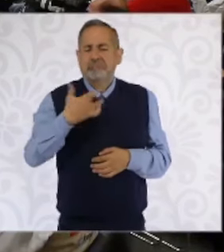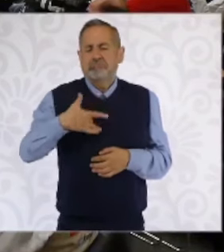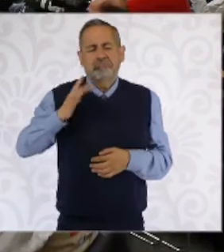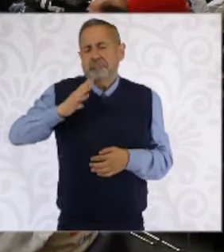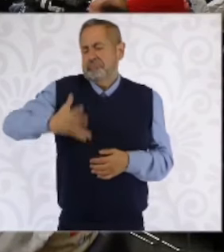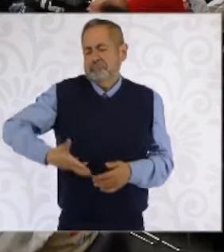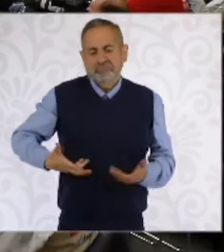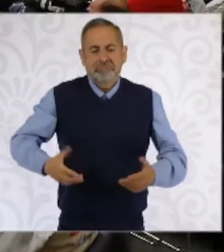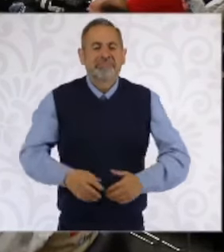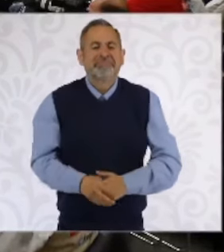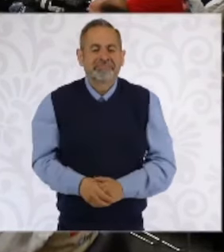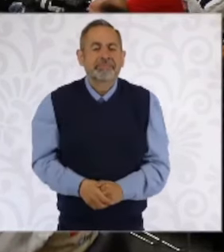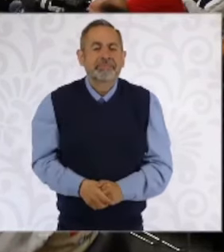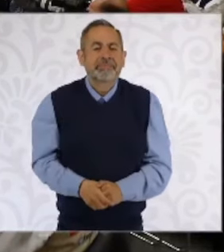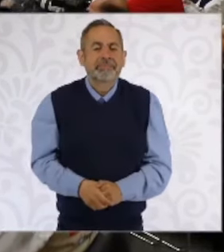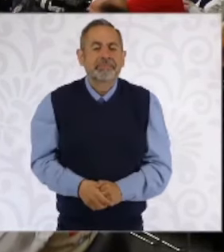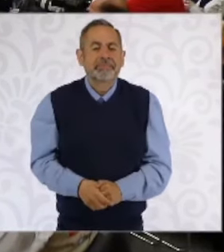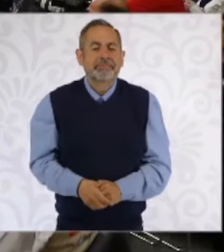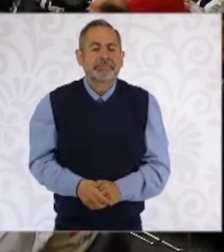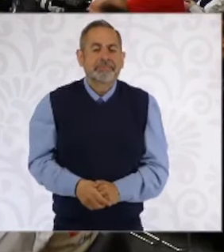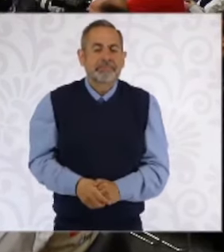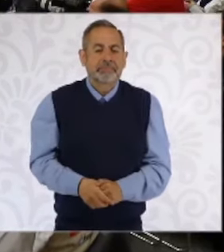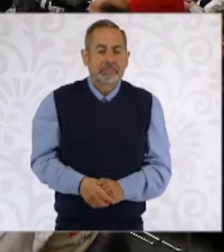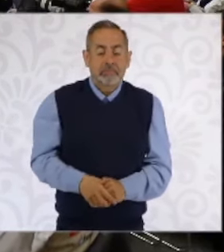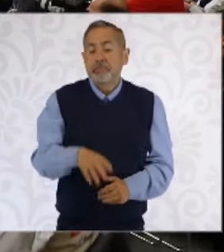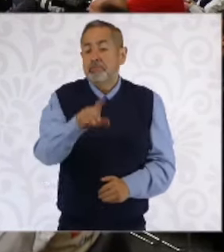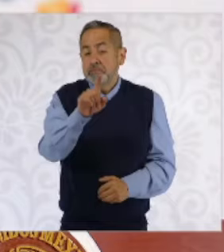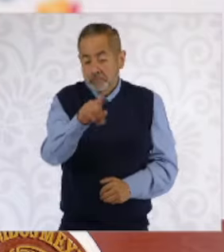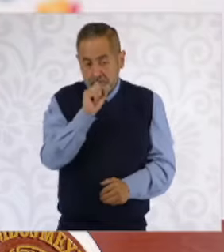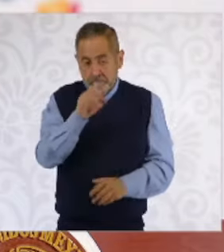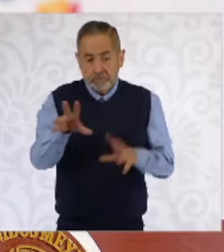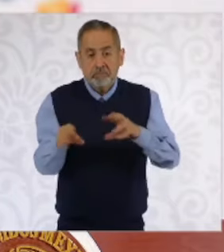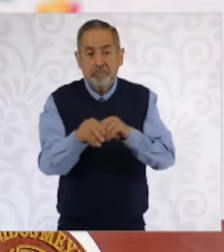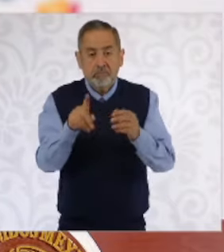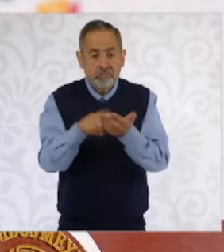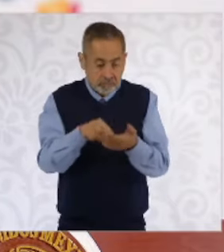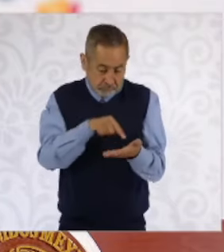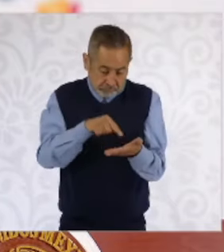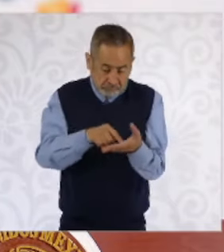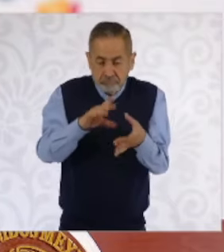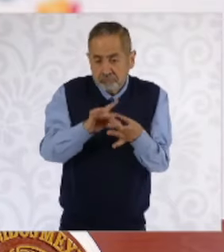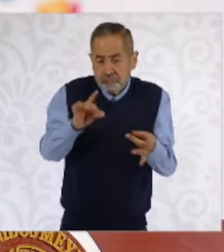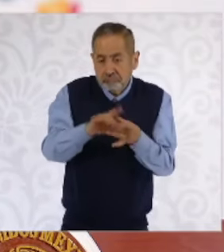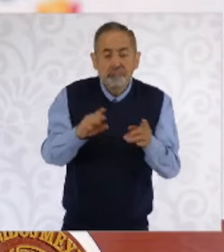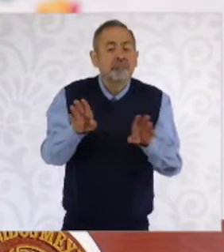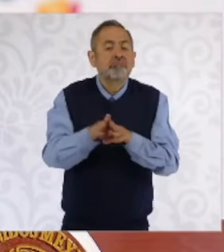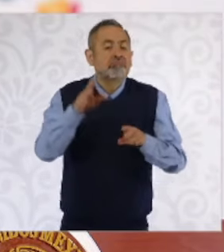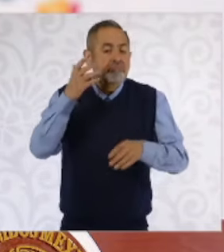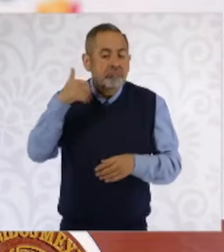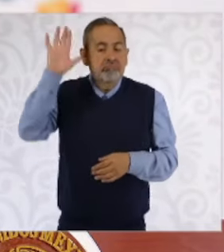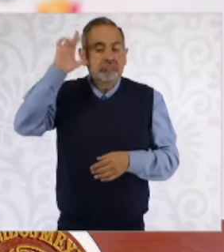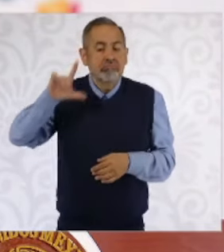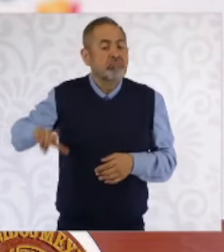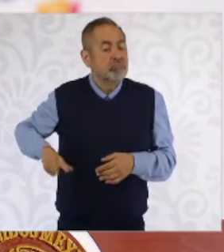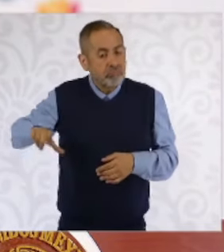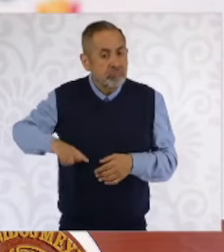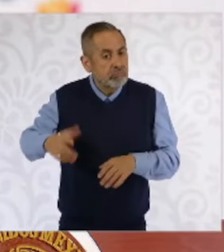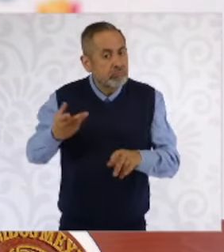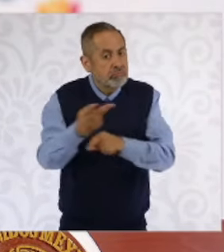en un tercer tema… Y habla de lo que eran los gobiernos del pasado,